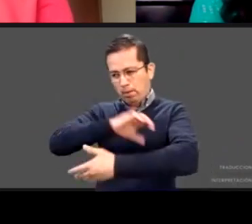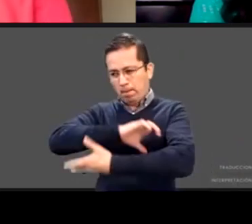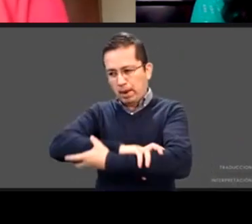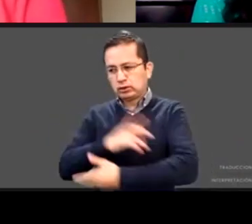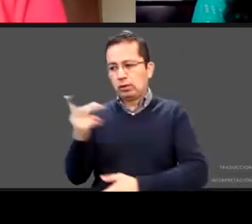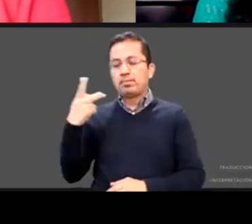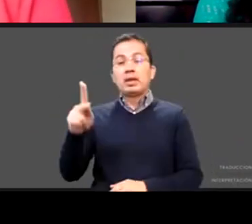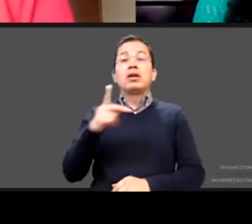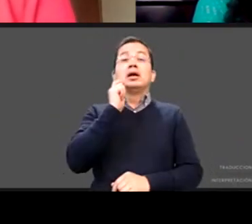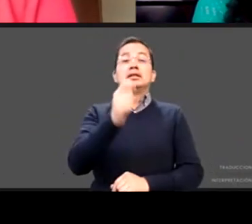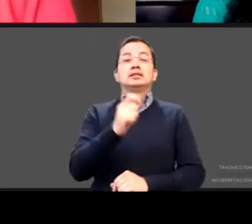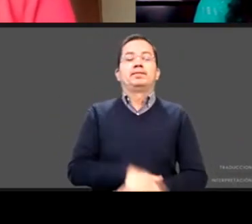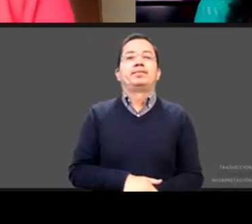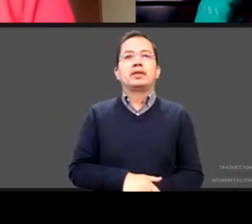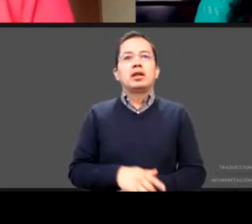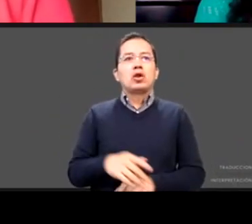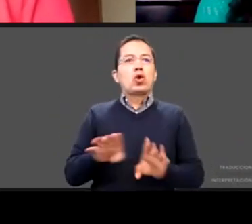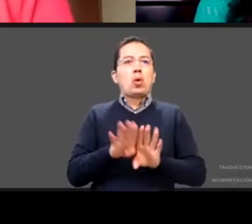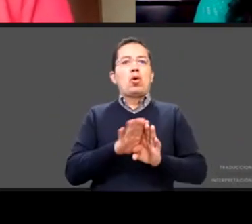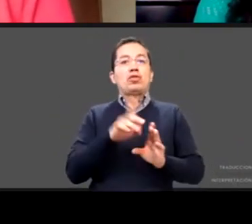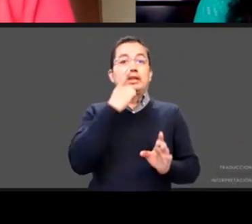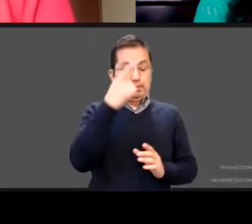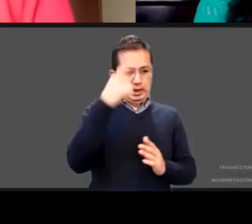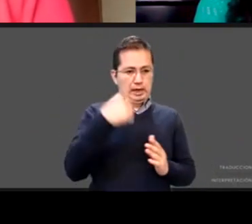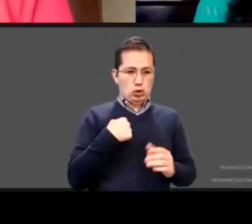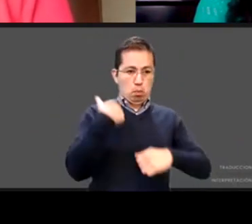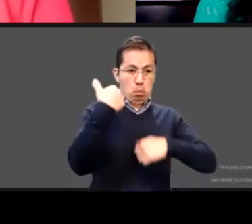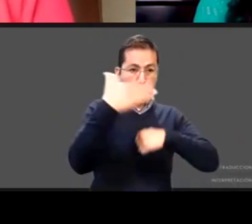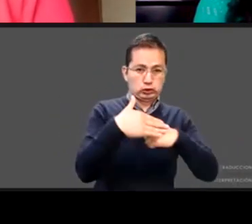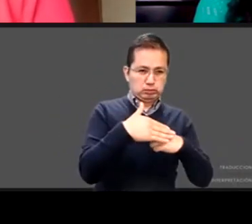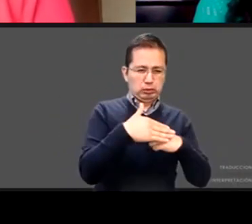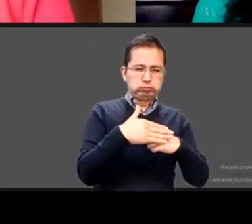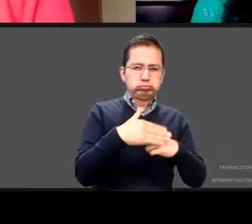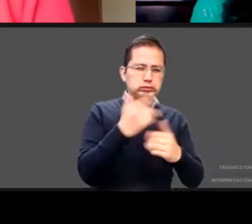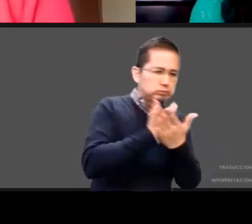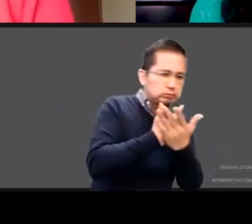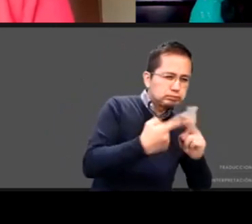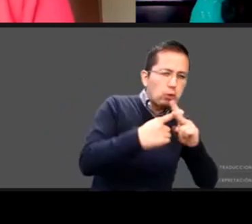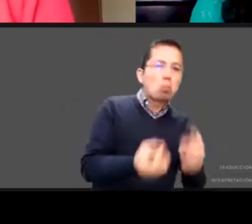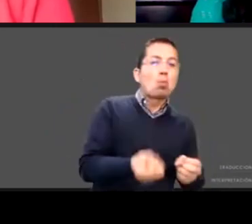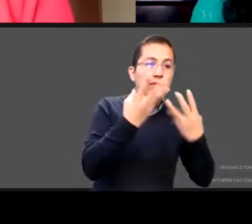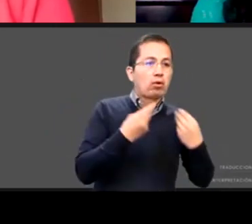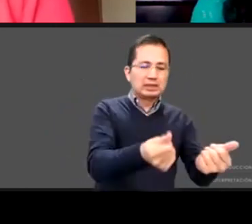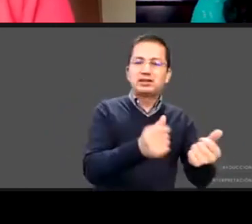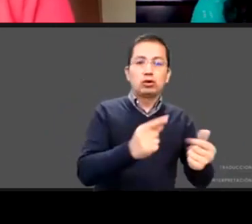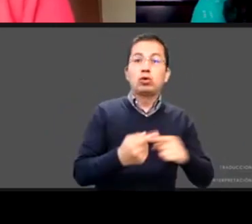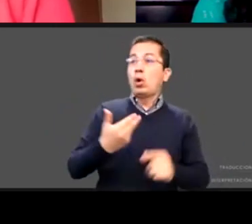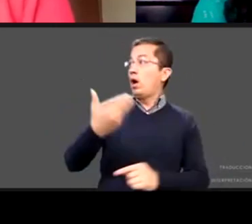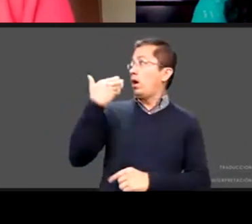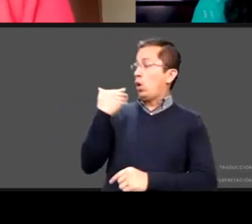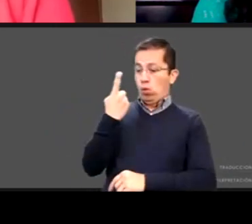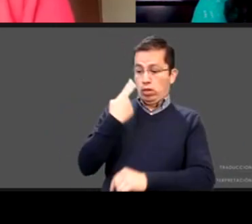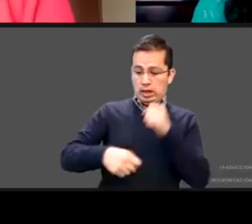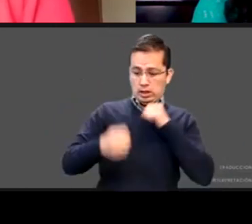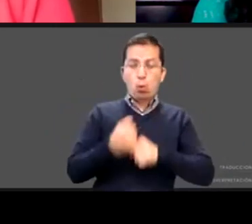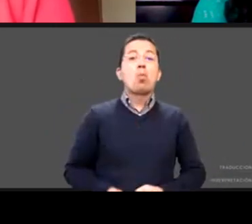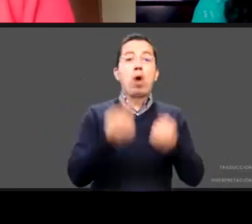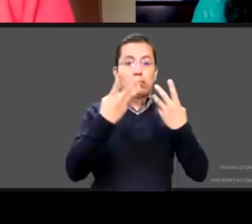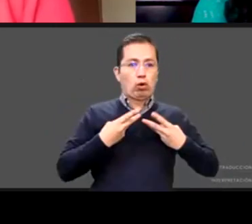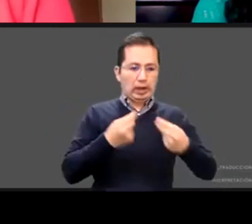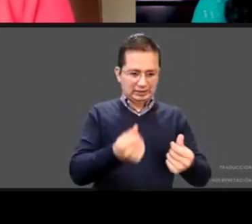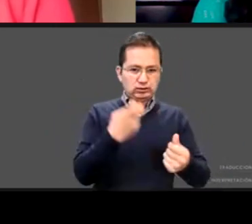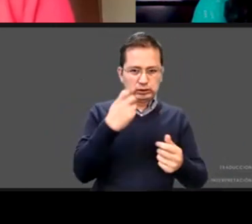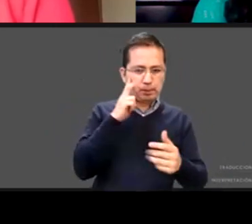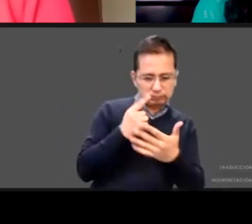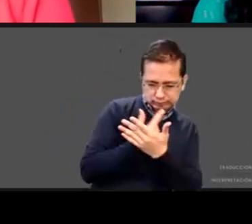no es sobre lo que dijiste que ibas a gastar es sobre lo que terminaste gastando porque eso es lo que realmente mostraría las cosas de repente a lo mejor yo le doy al estado